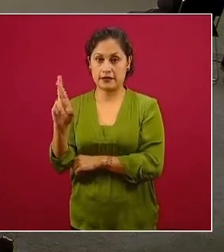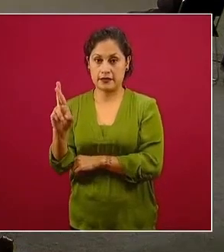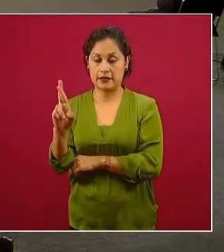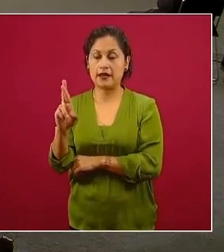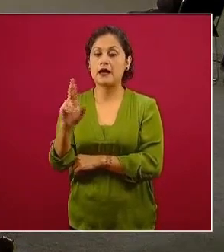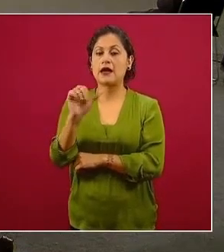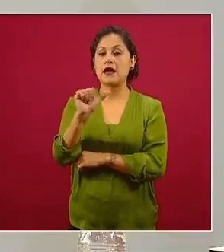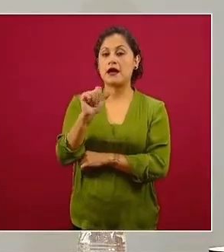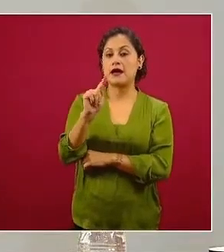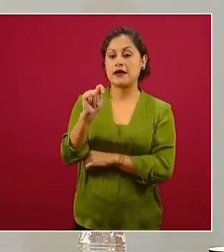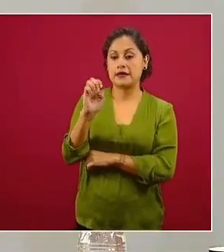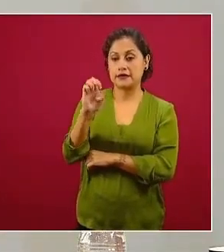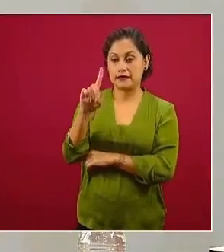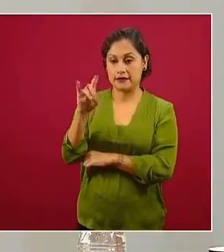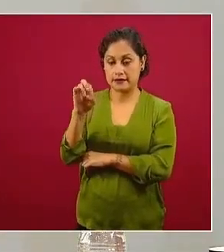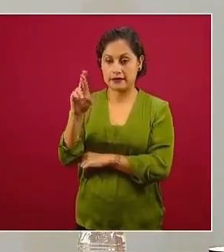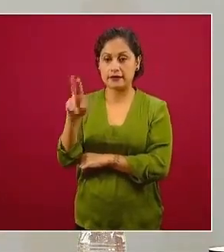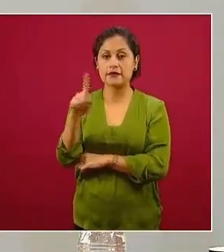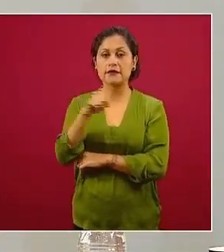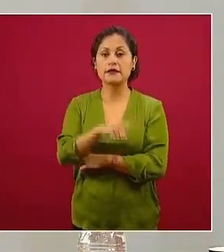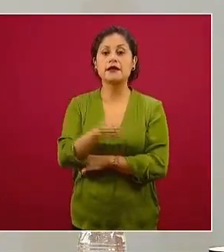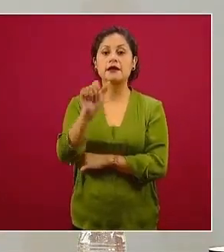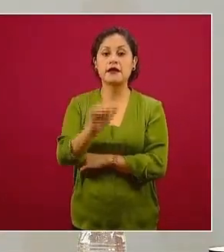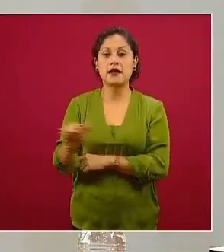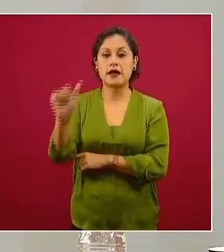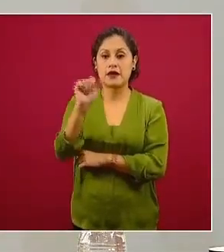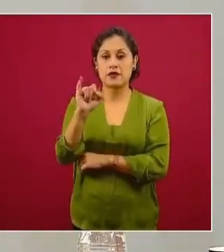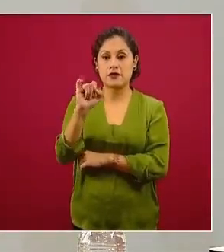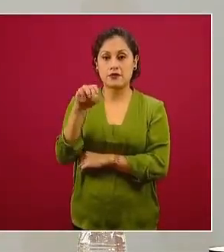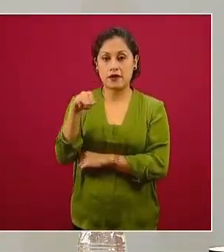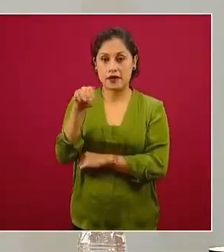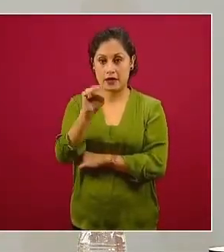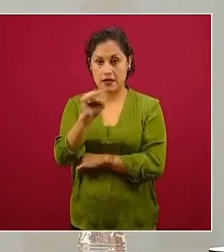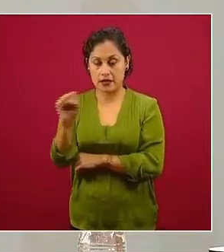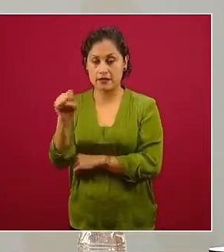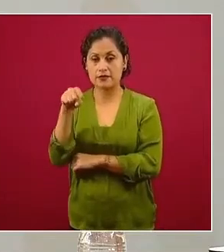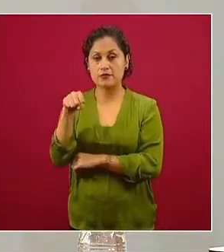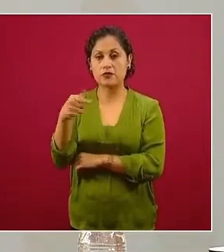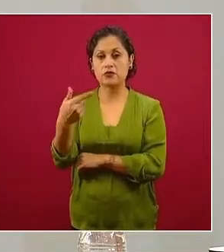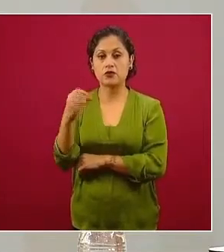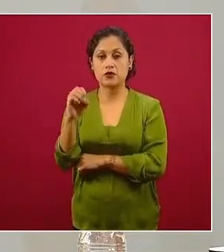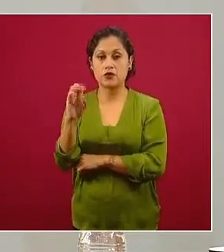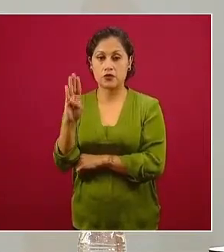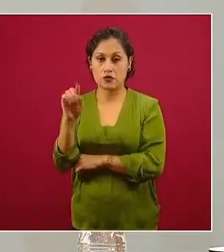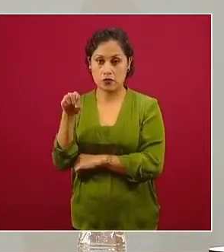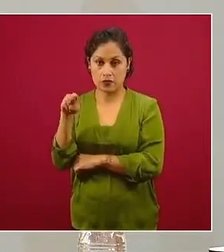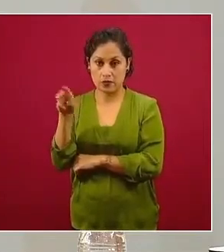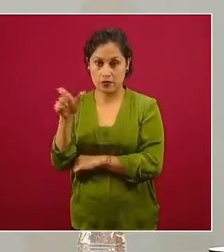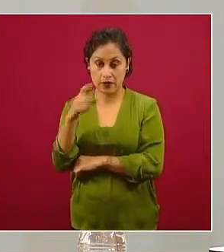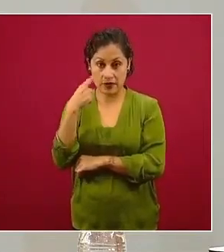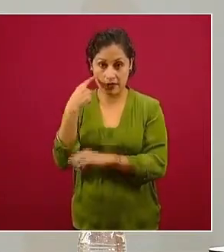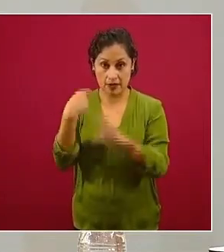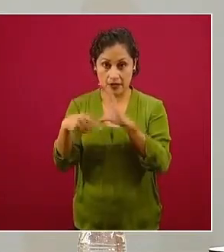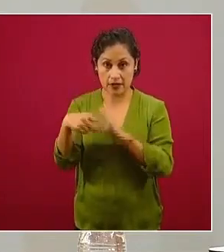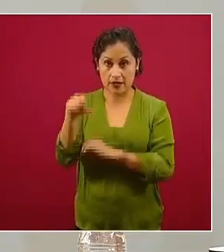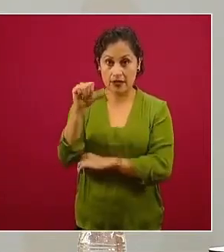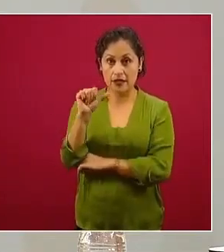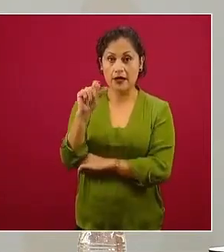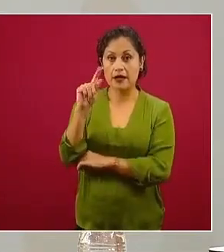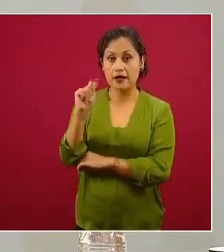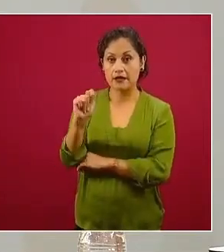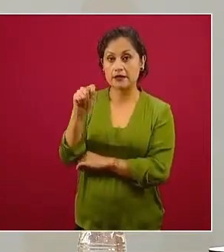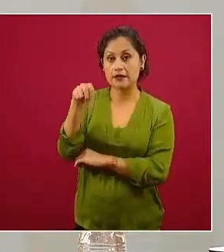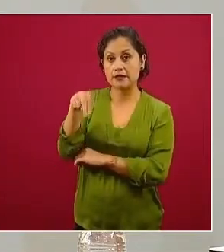e, arroba IMSS.gob.mx. Repito, atender,